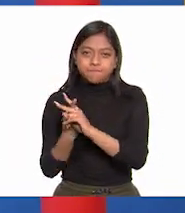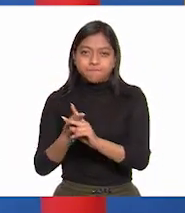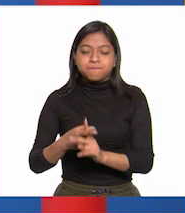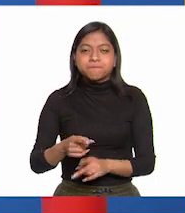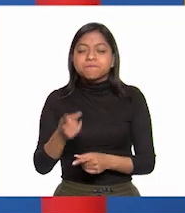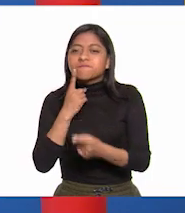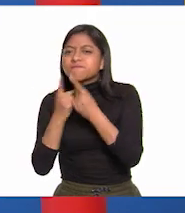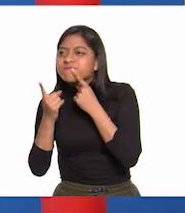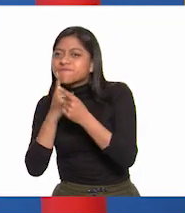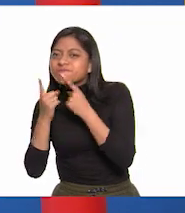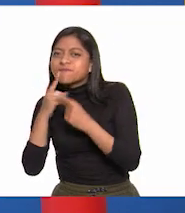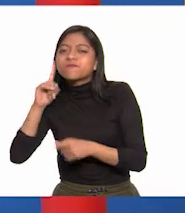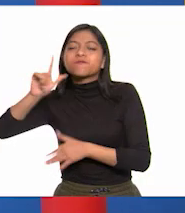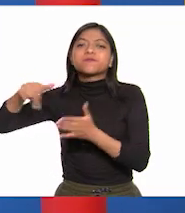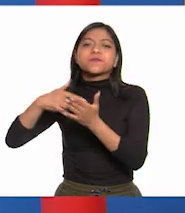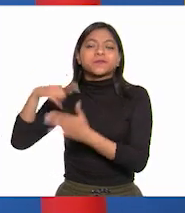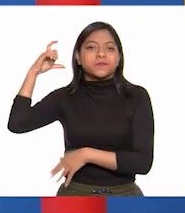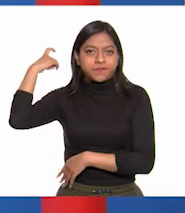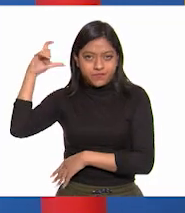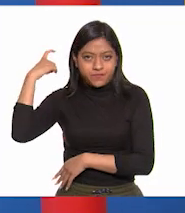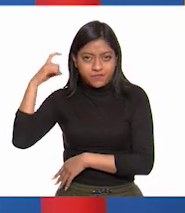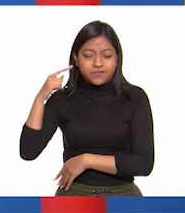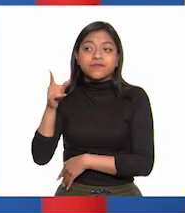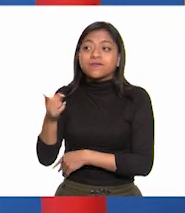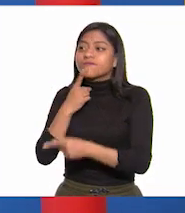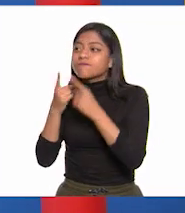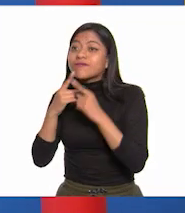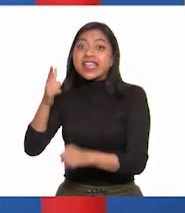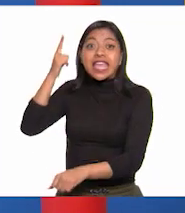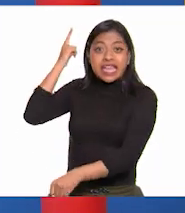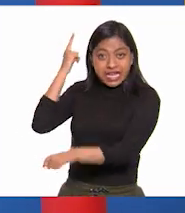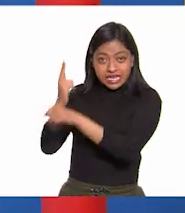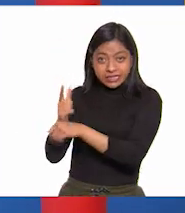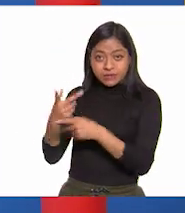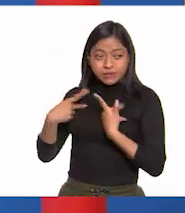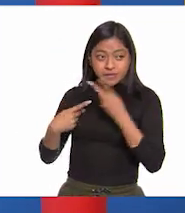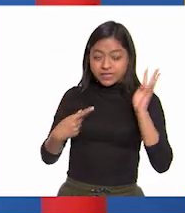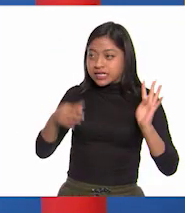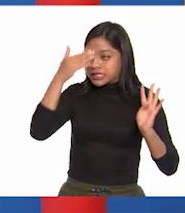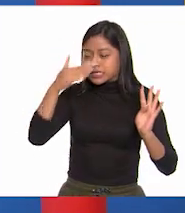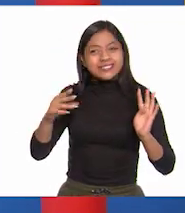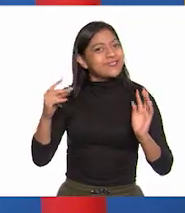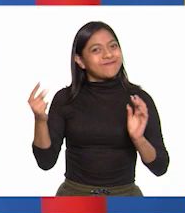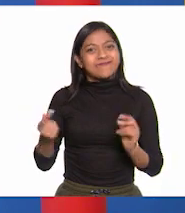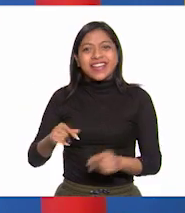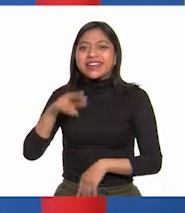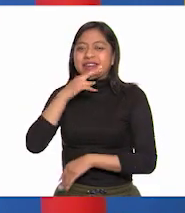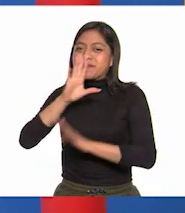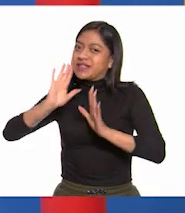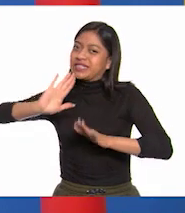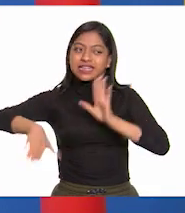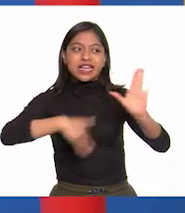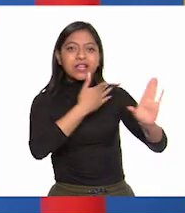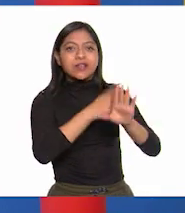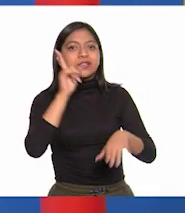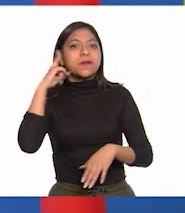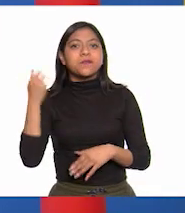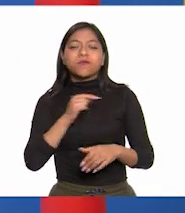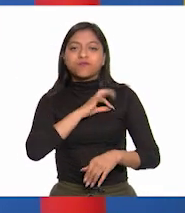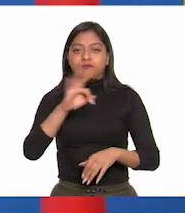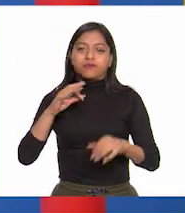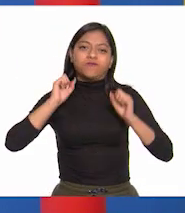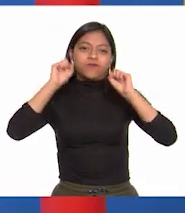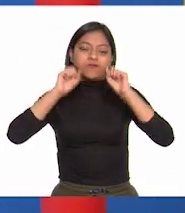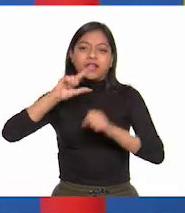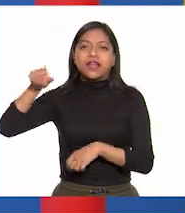conspiración en Querétaro, la cual, al ser descubierta, tuvo que adelantarse el llamado a la insurrección en el